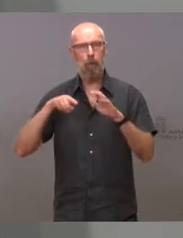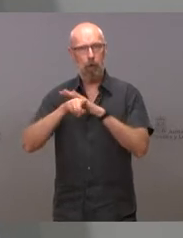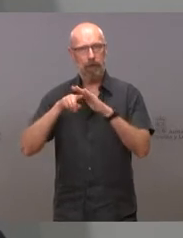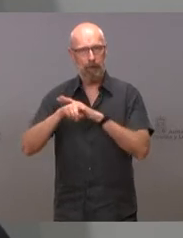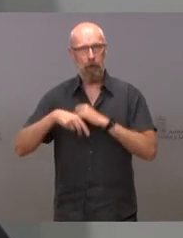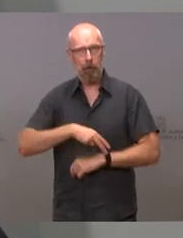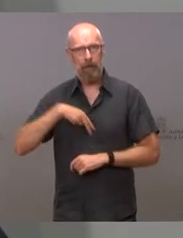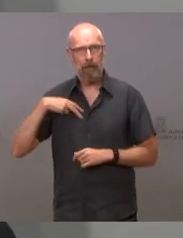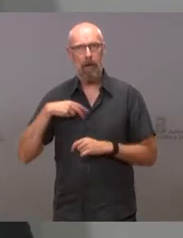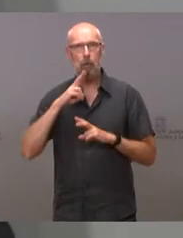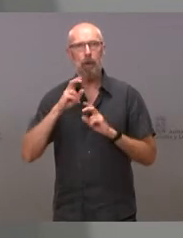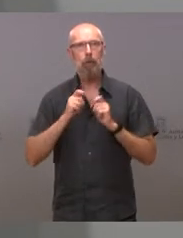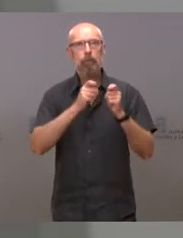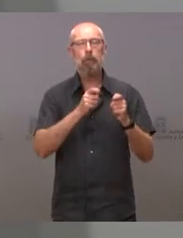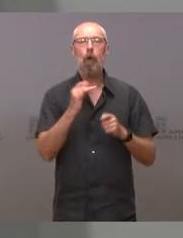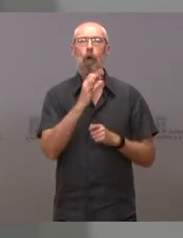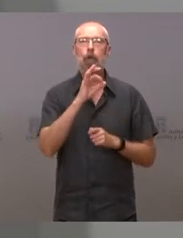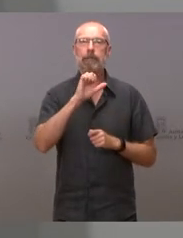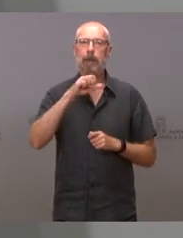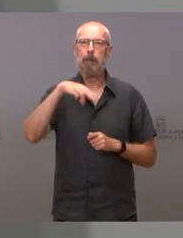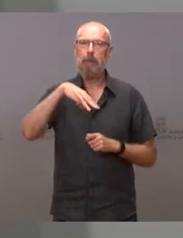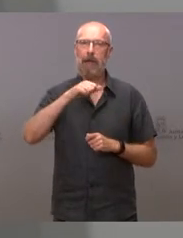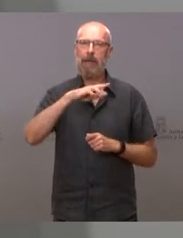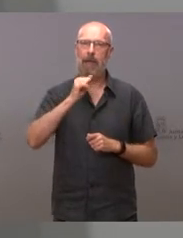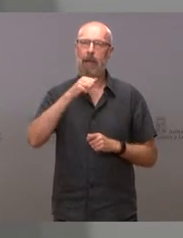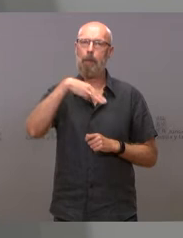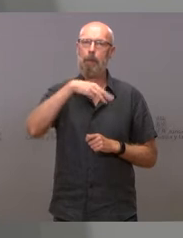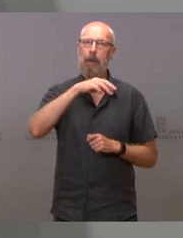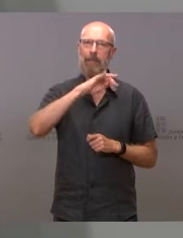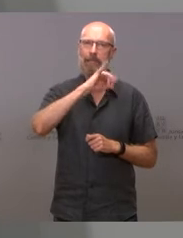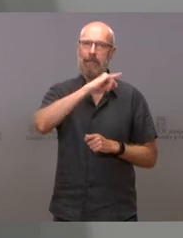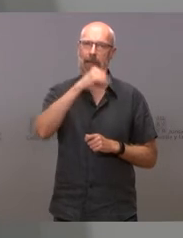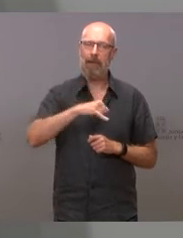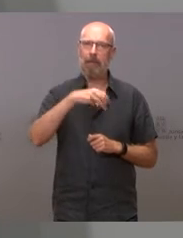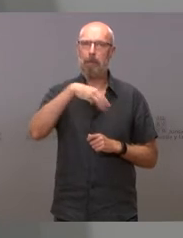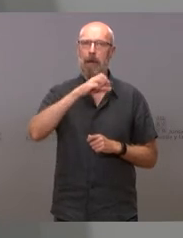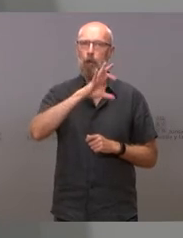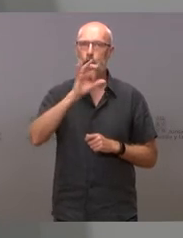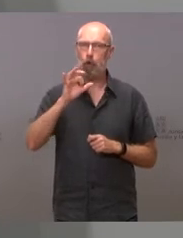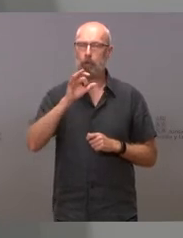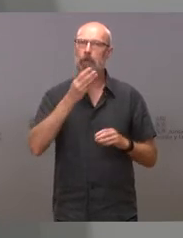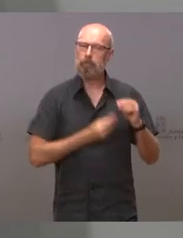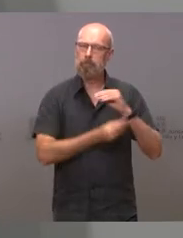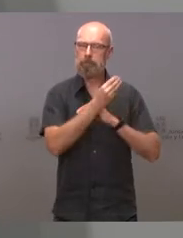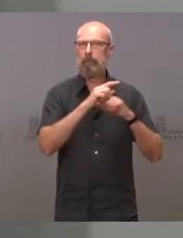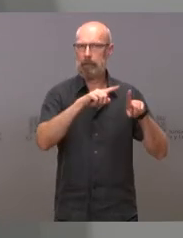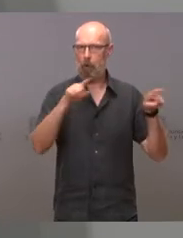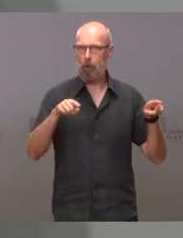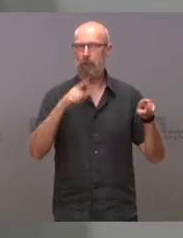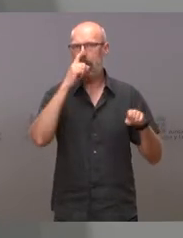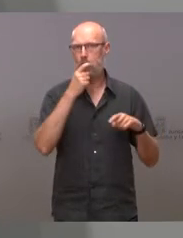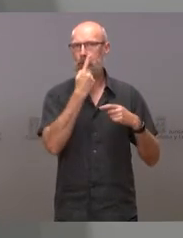José María Martínez Marcos. Es segoviano, nacido en el año 1964,